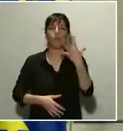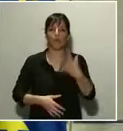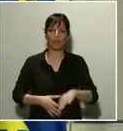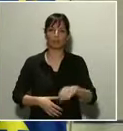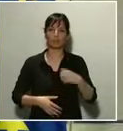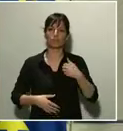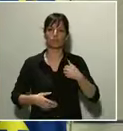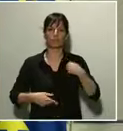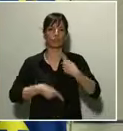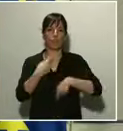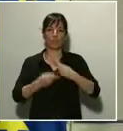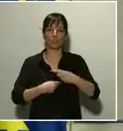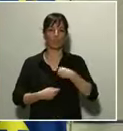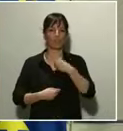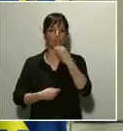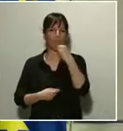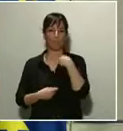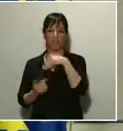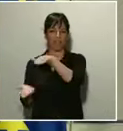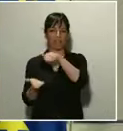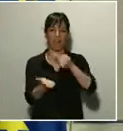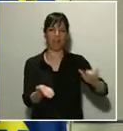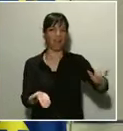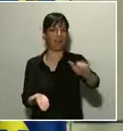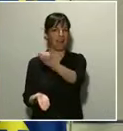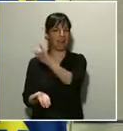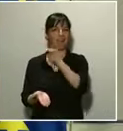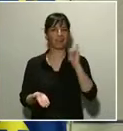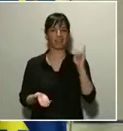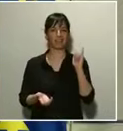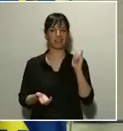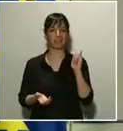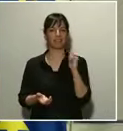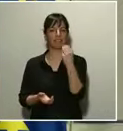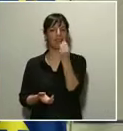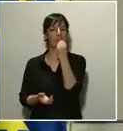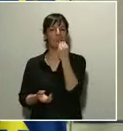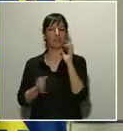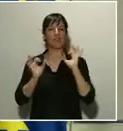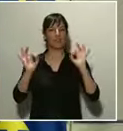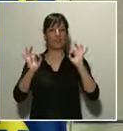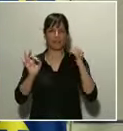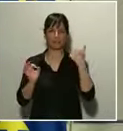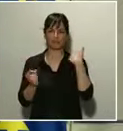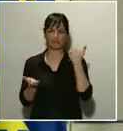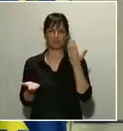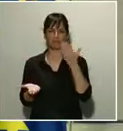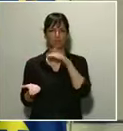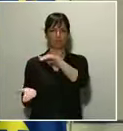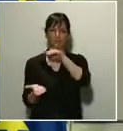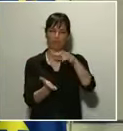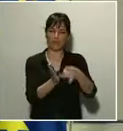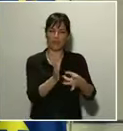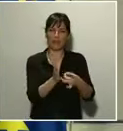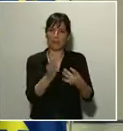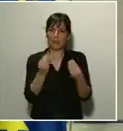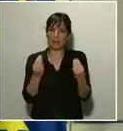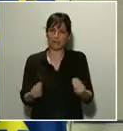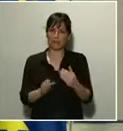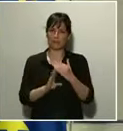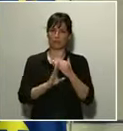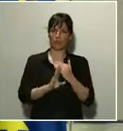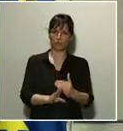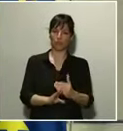días en alimentos en cantidad y calidad suficientes con